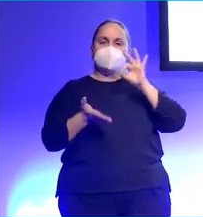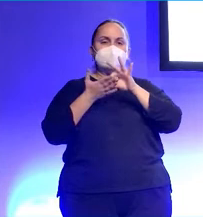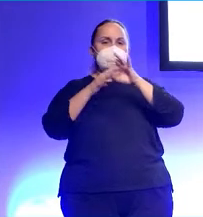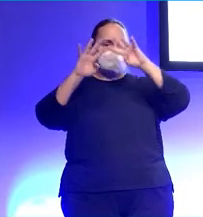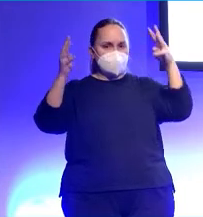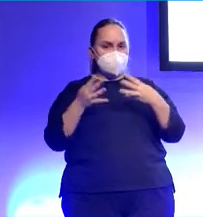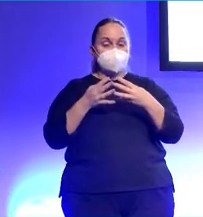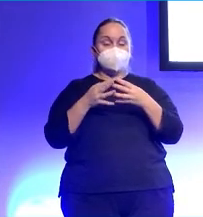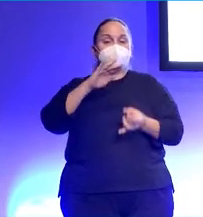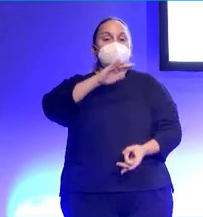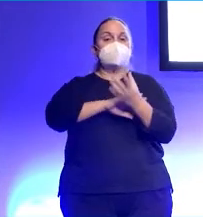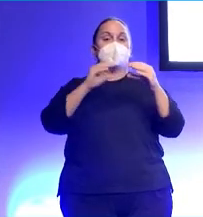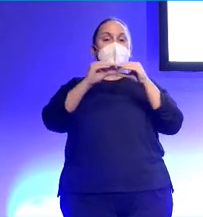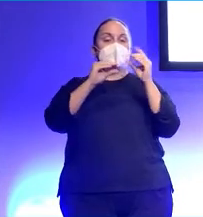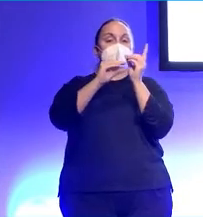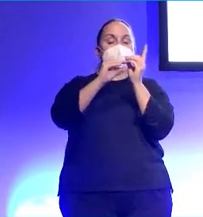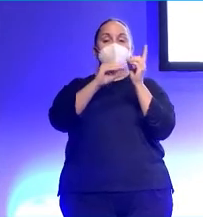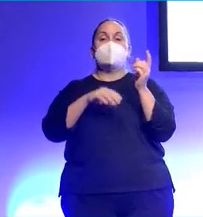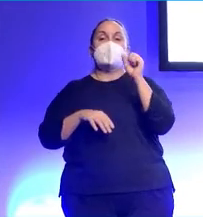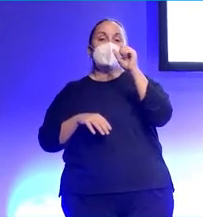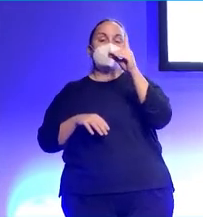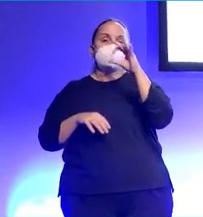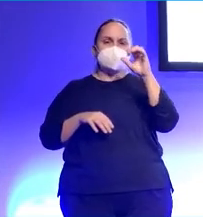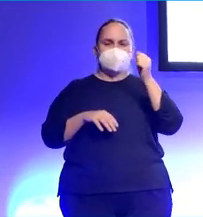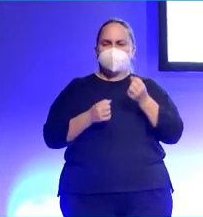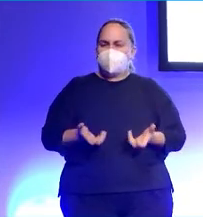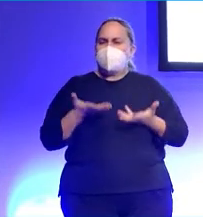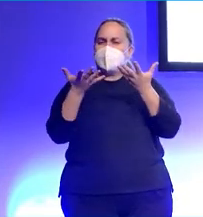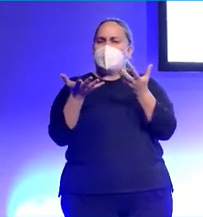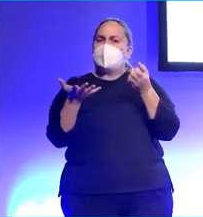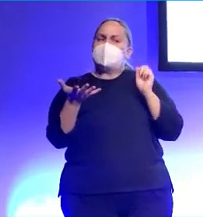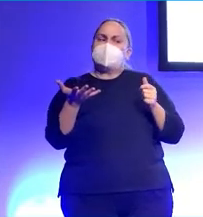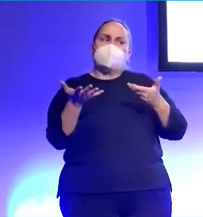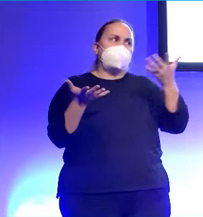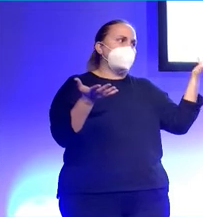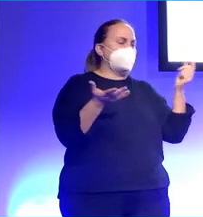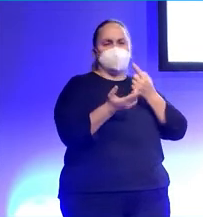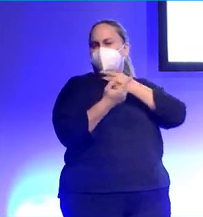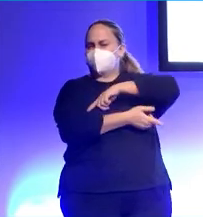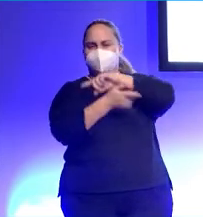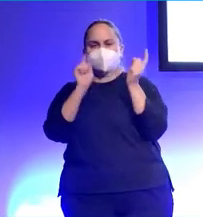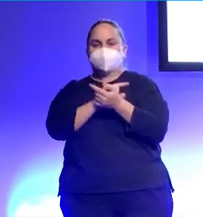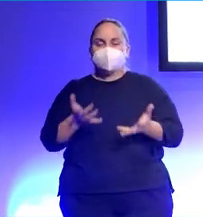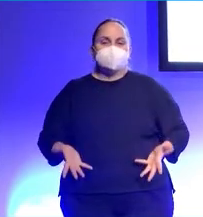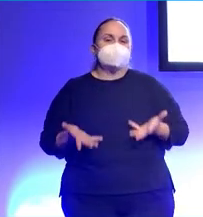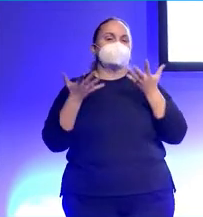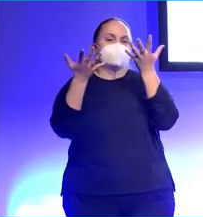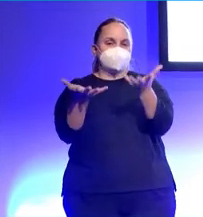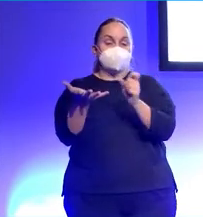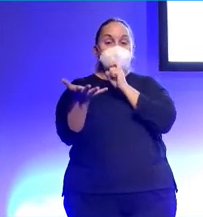lanzó ADSL, dijeron, vamos a lanzarlo exactamente al contrario que como se suele lanzar las cosas en internet y telecos y tal.